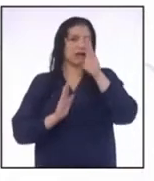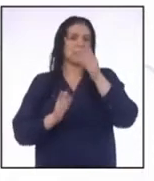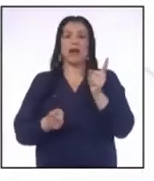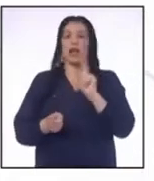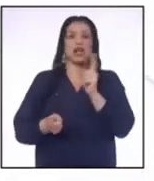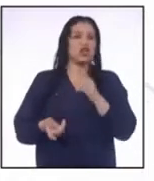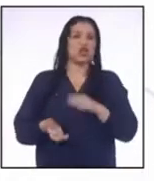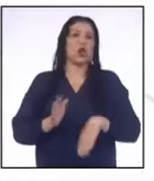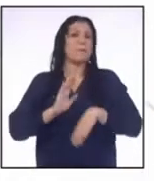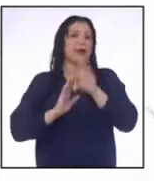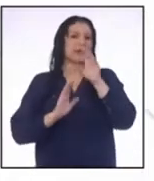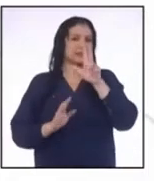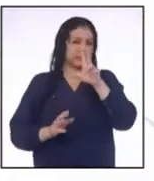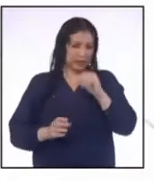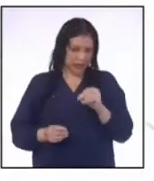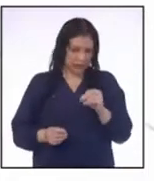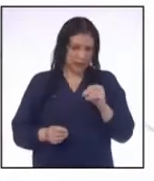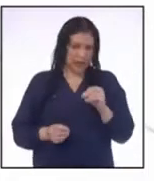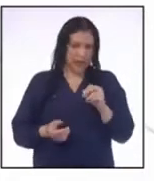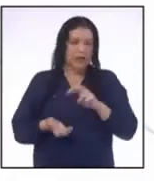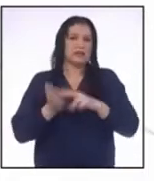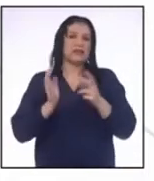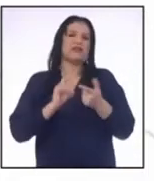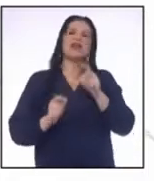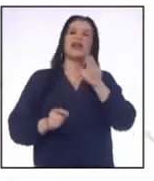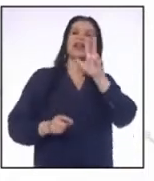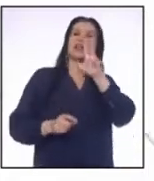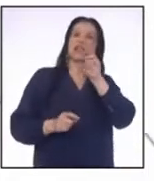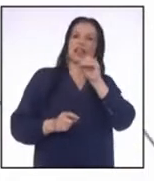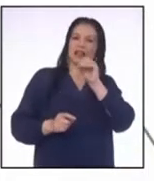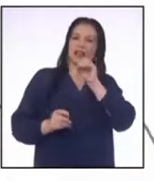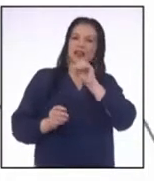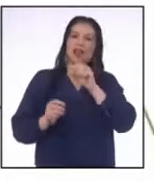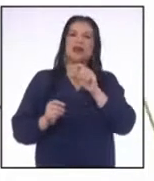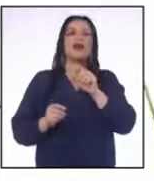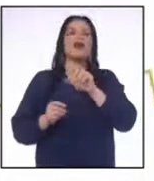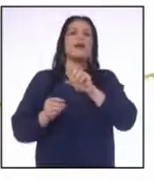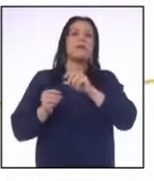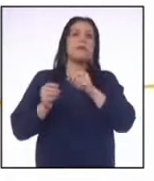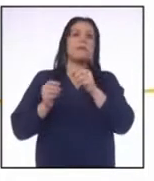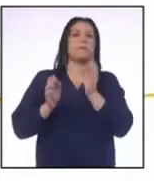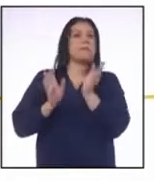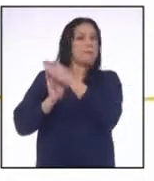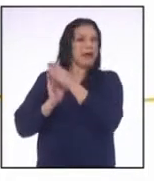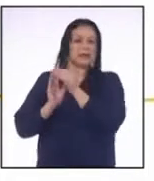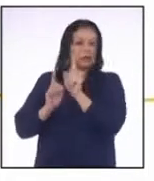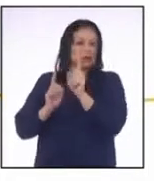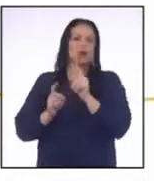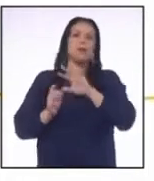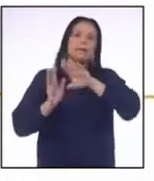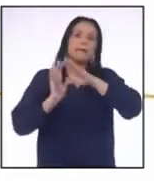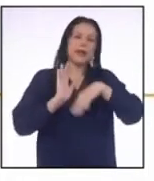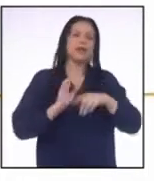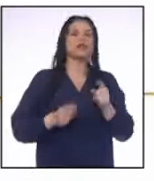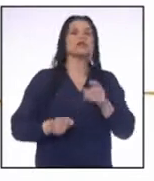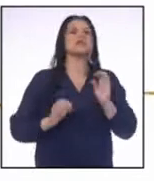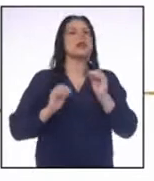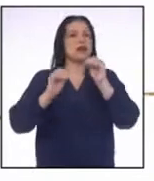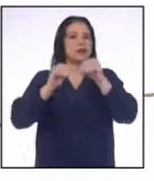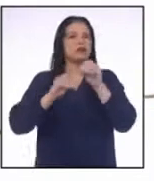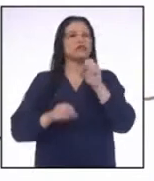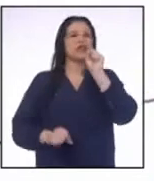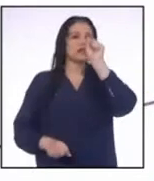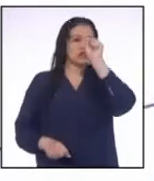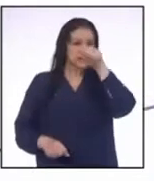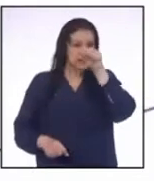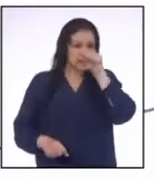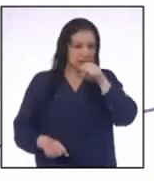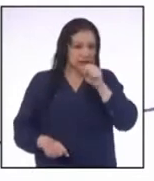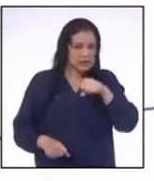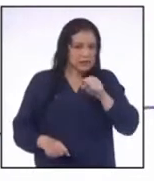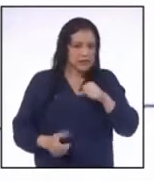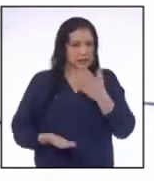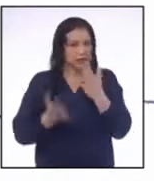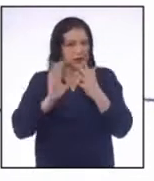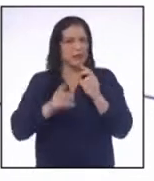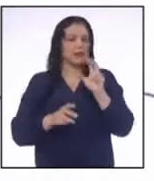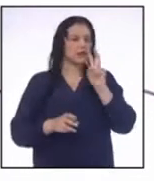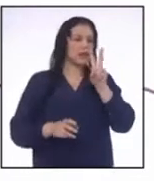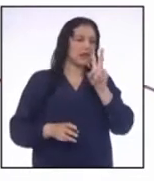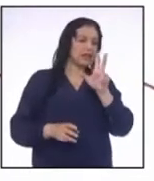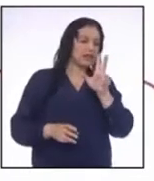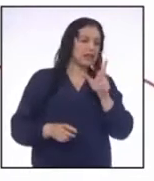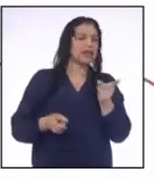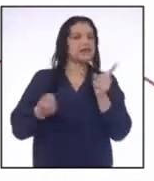de 30 años Es decir, de 30 a menos años Eso quiere decir que debemos ponerle sí a quienes están en el rango entre